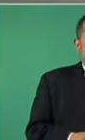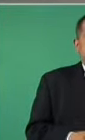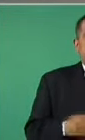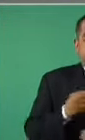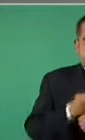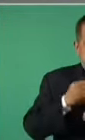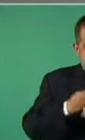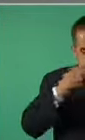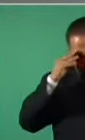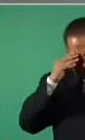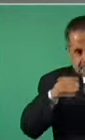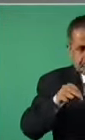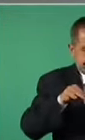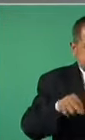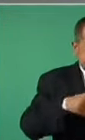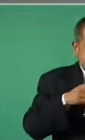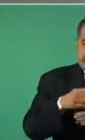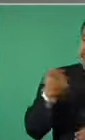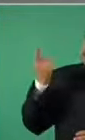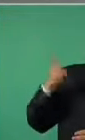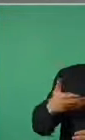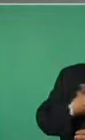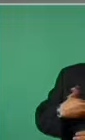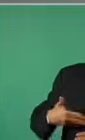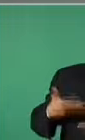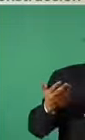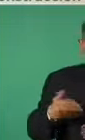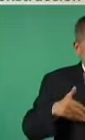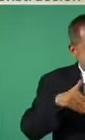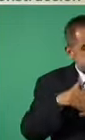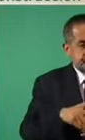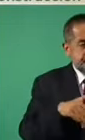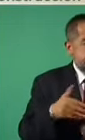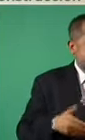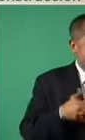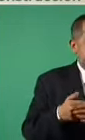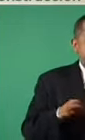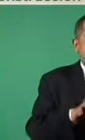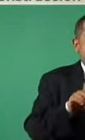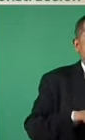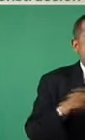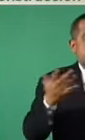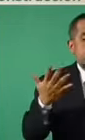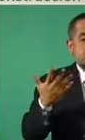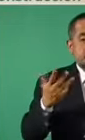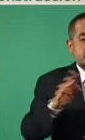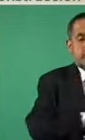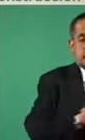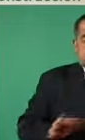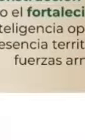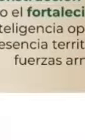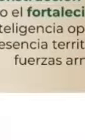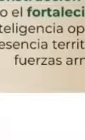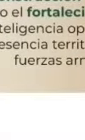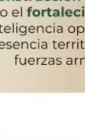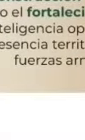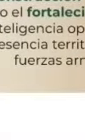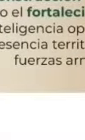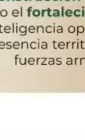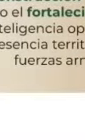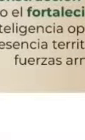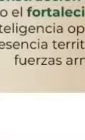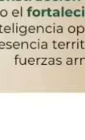trabajando, como usted lo ordenó, presidente, con acciones en 50 municipios con mayor incidencia delictiva